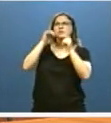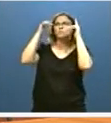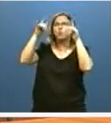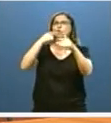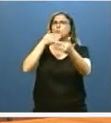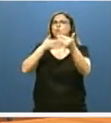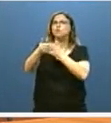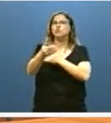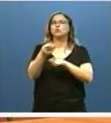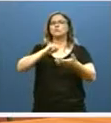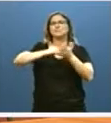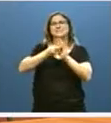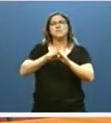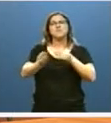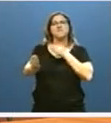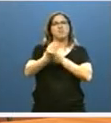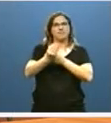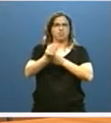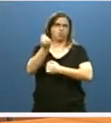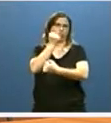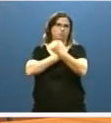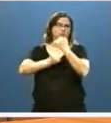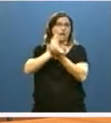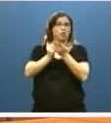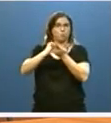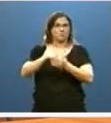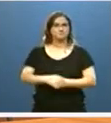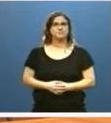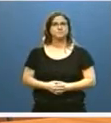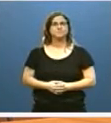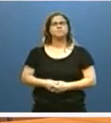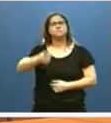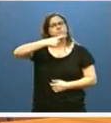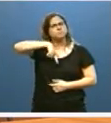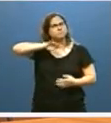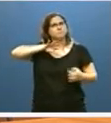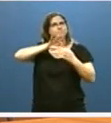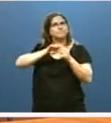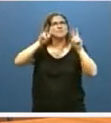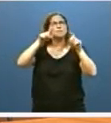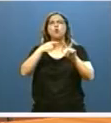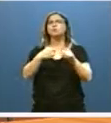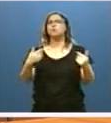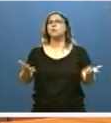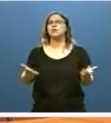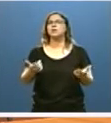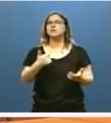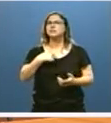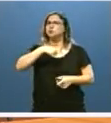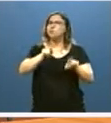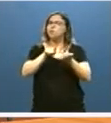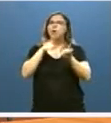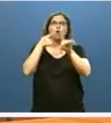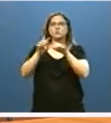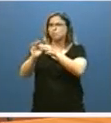financiación autonómica. Todas estas son cuestiones relacionadas con un objetivo que también compartimos